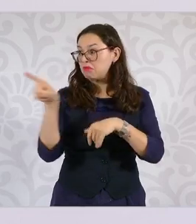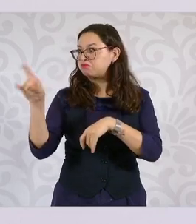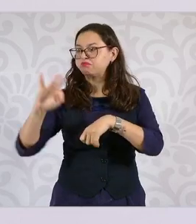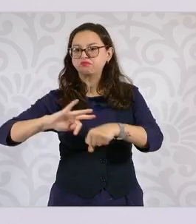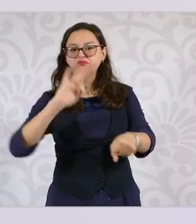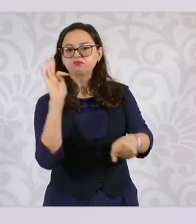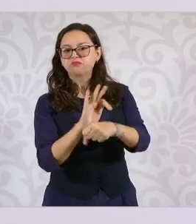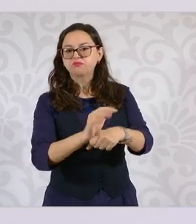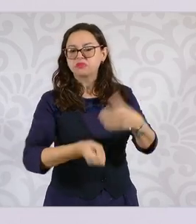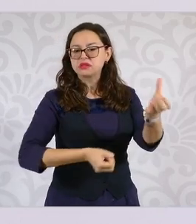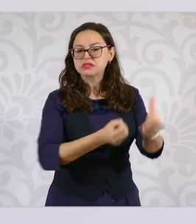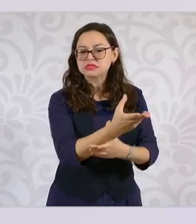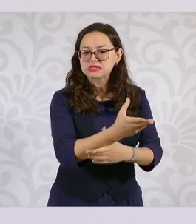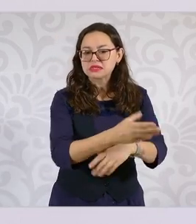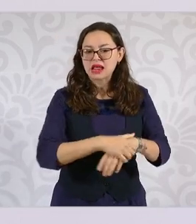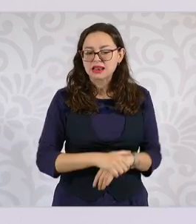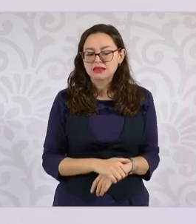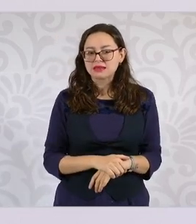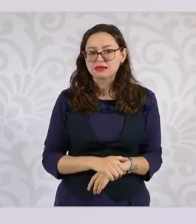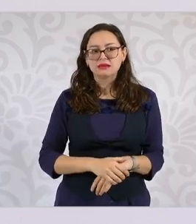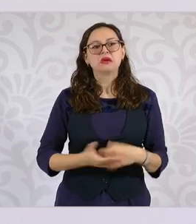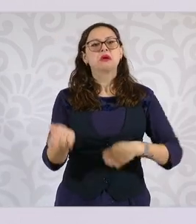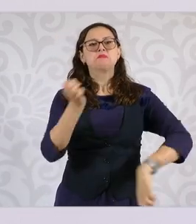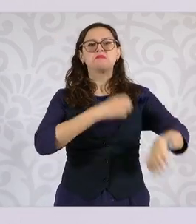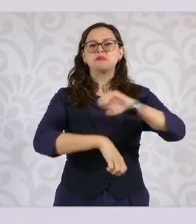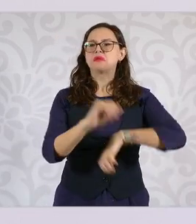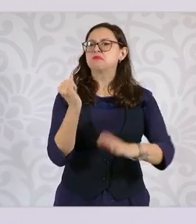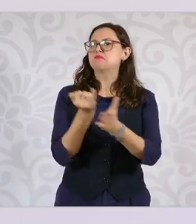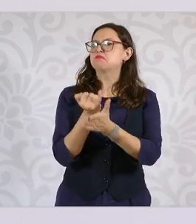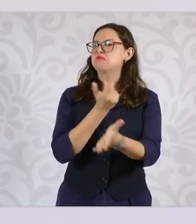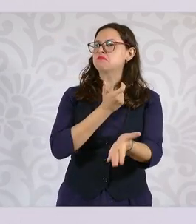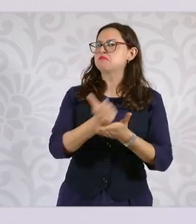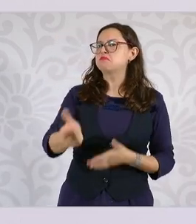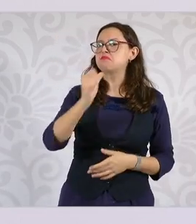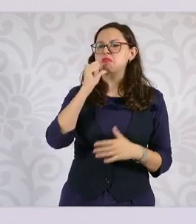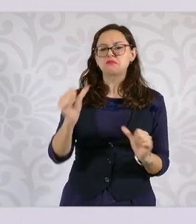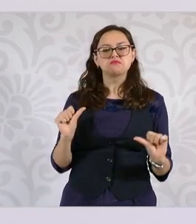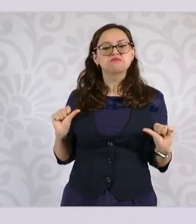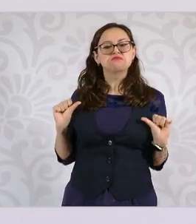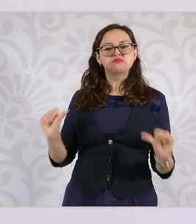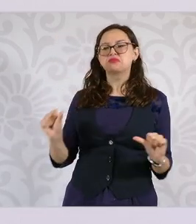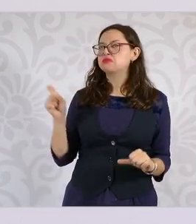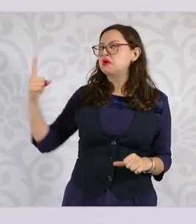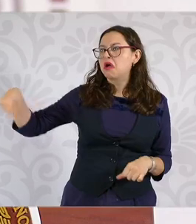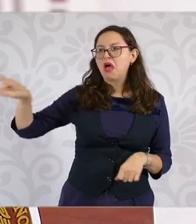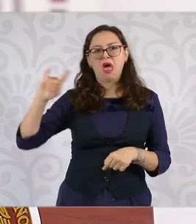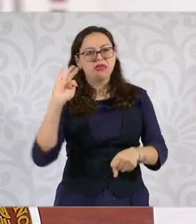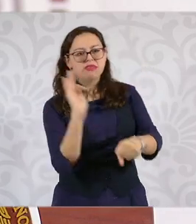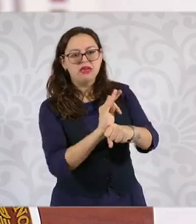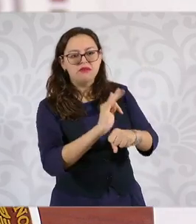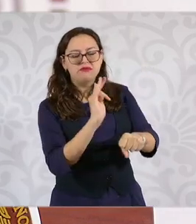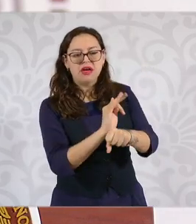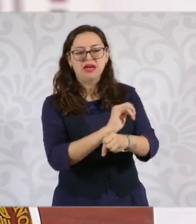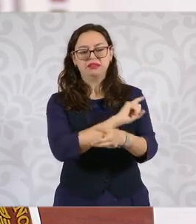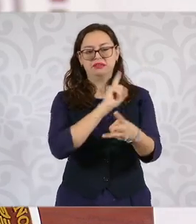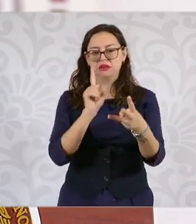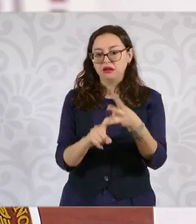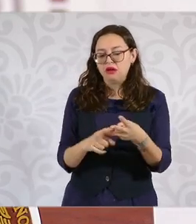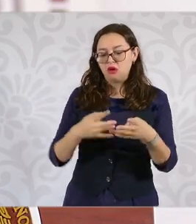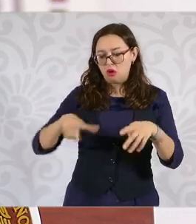que tienen que ver con no pago de impuestos, que tienen que ver con amparos